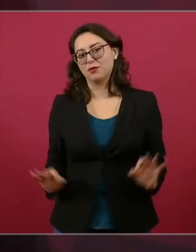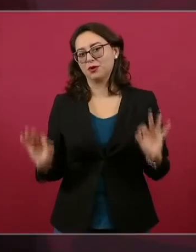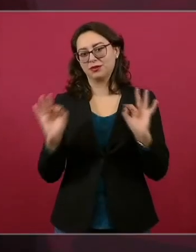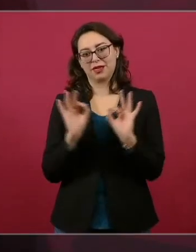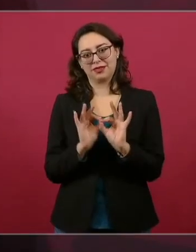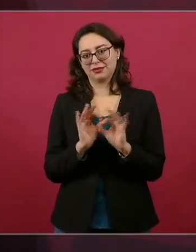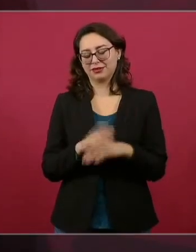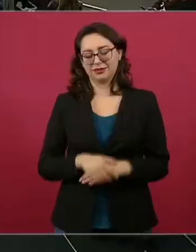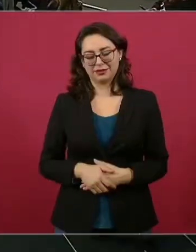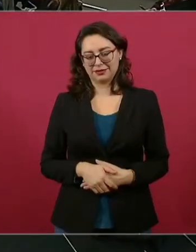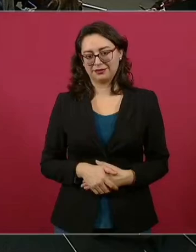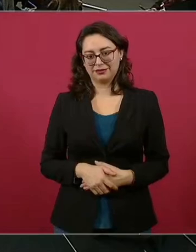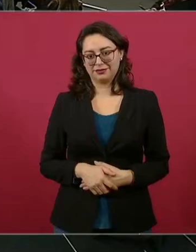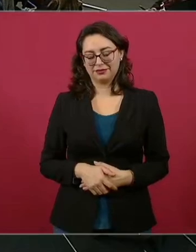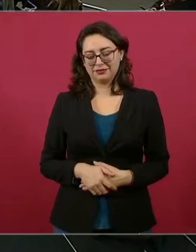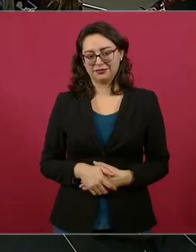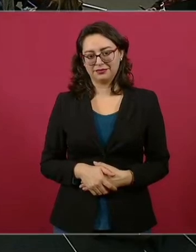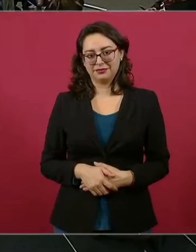Miren esto.